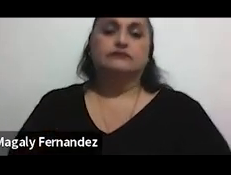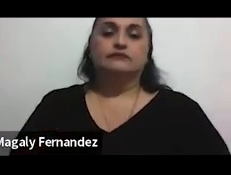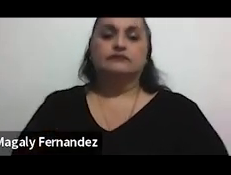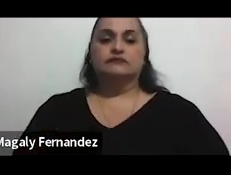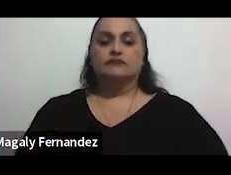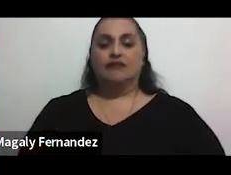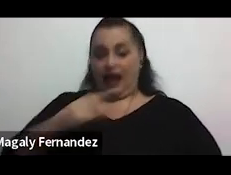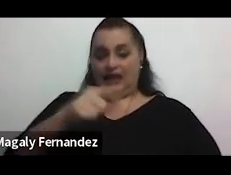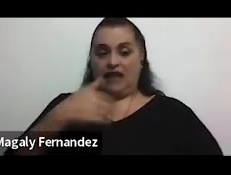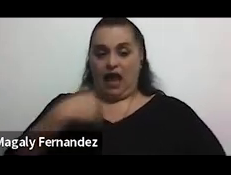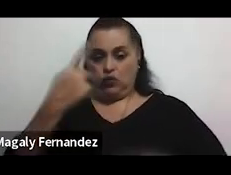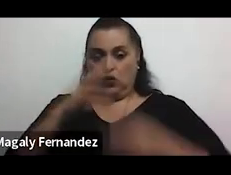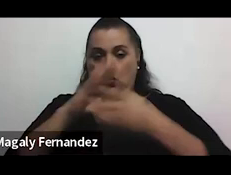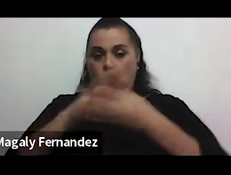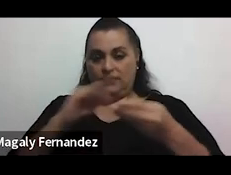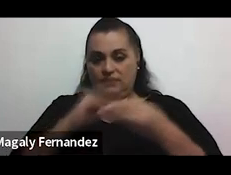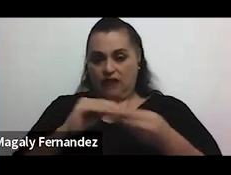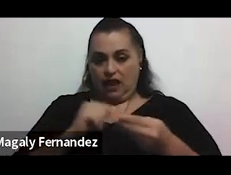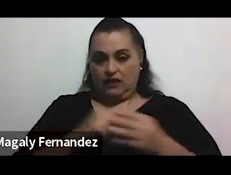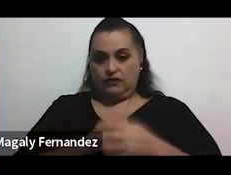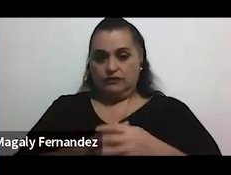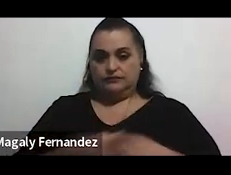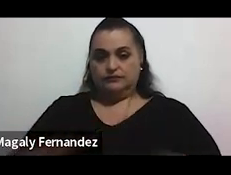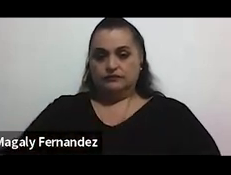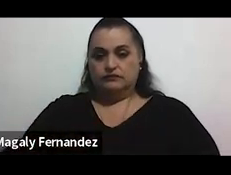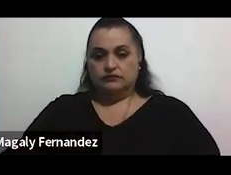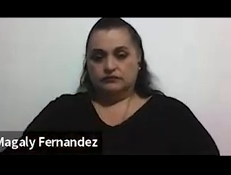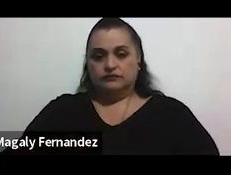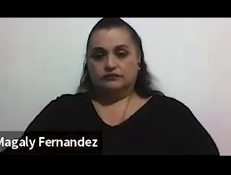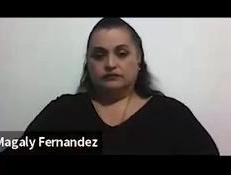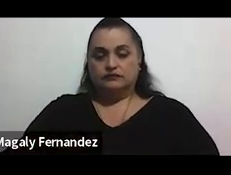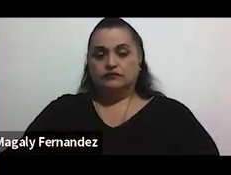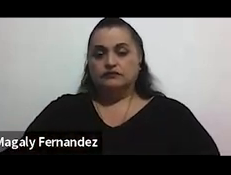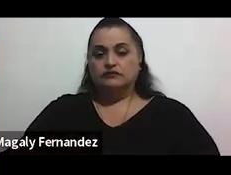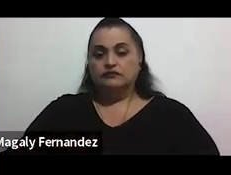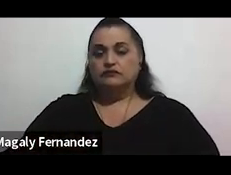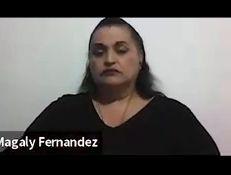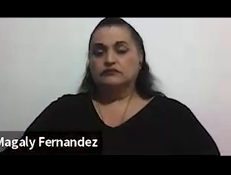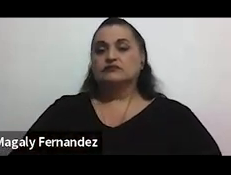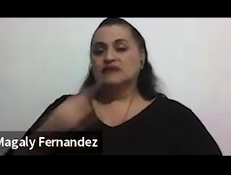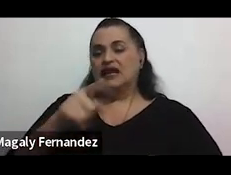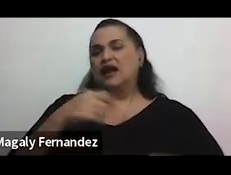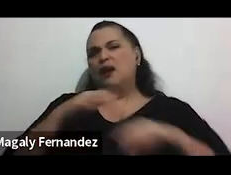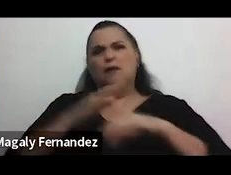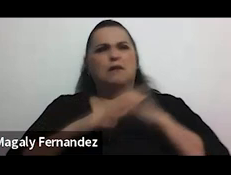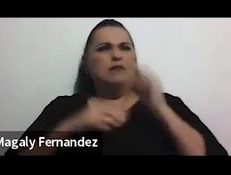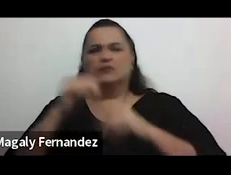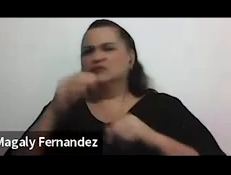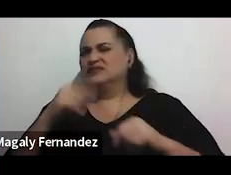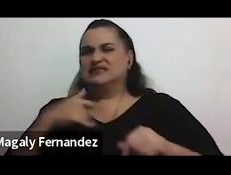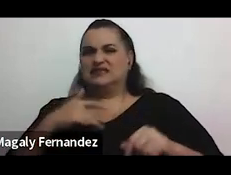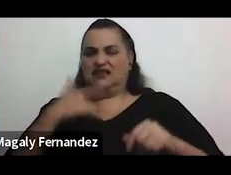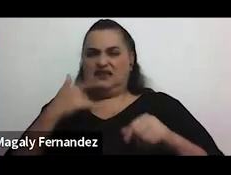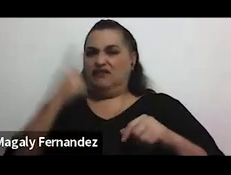comentario dice Eugenia Rodríguez doña Eugenia dice es muy molesto sentir inseguridad a partir de situaciones